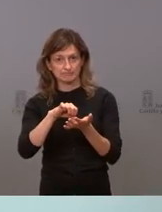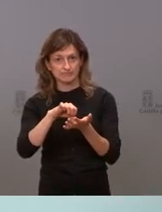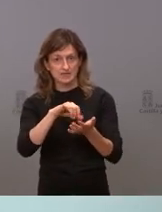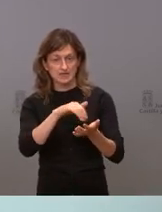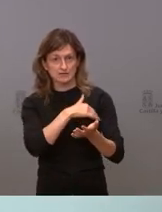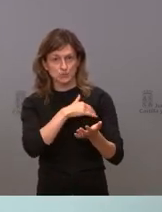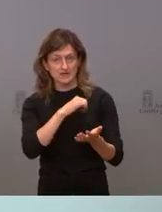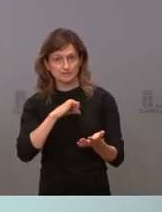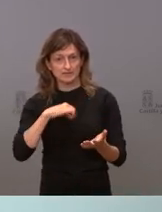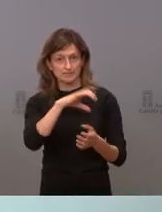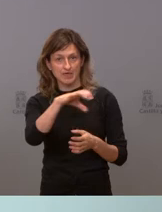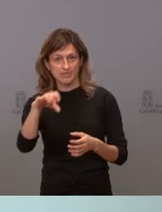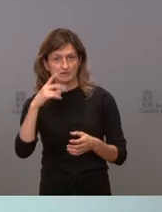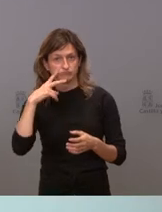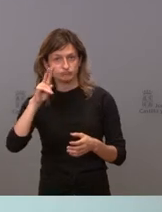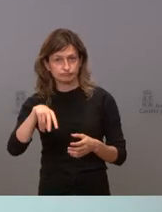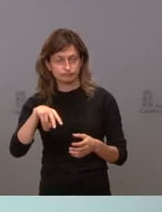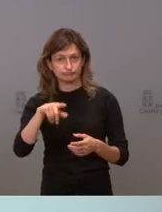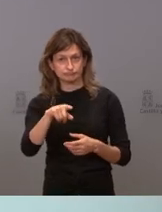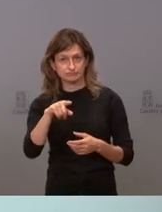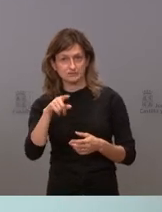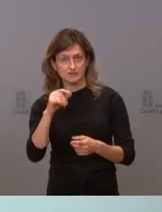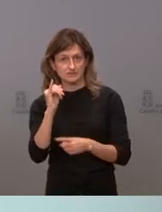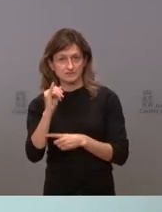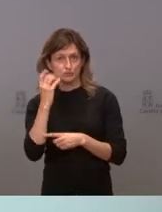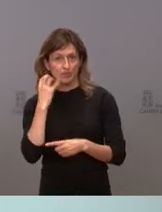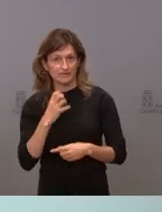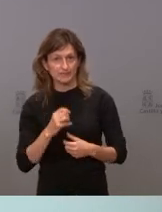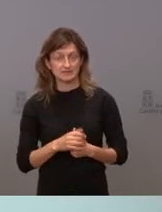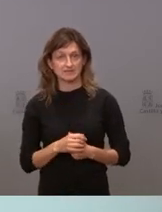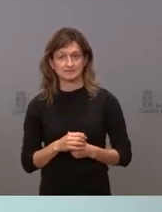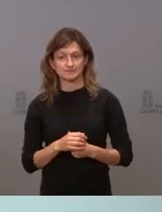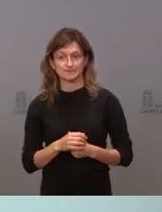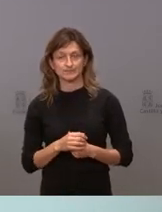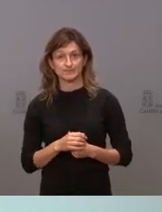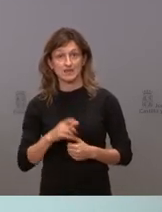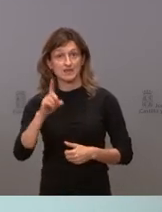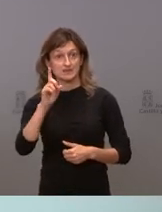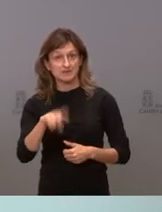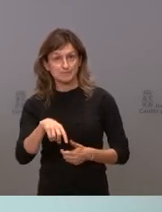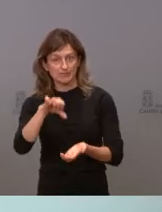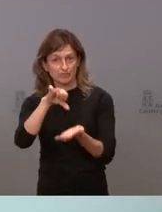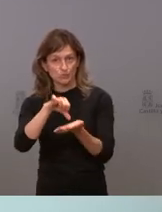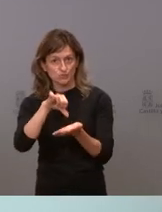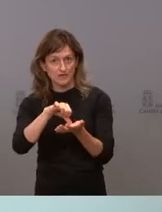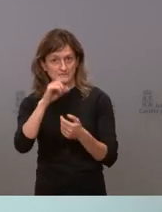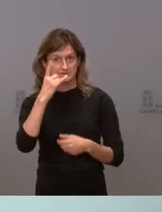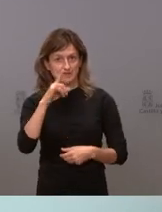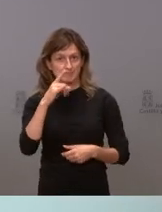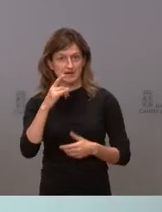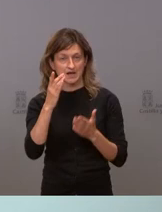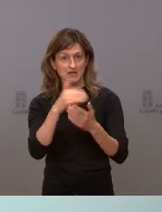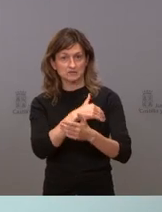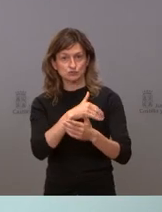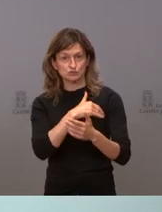privadas con reconocimiento del Instituto Cervantes sino que además es una de las ciudades que más estudiantes